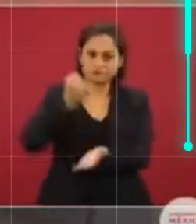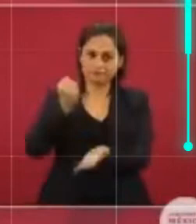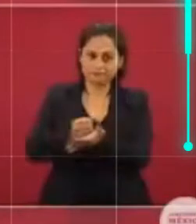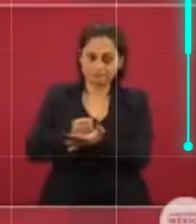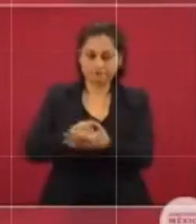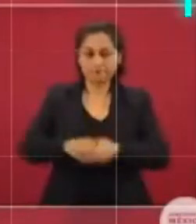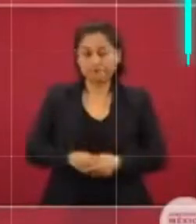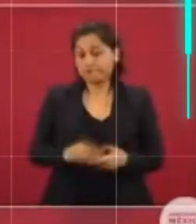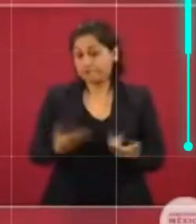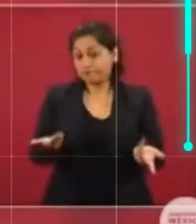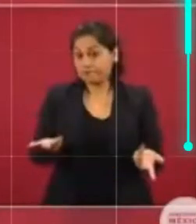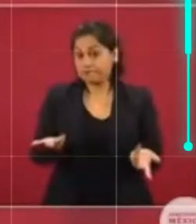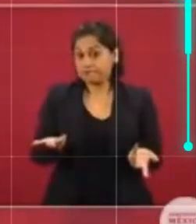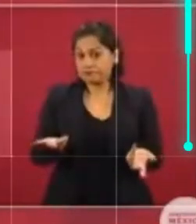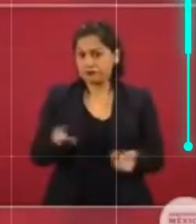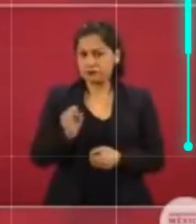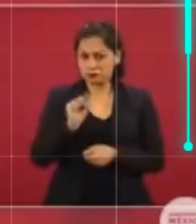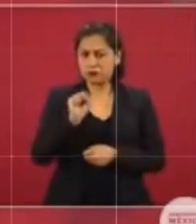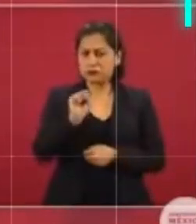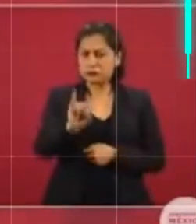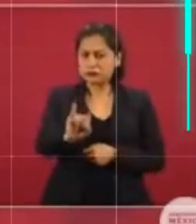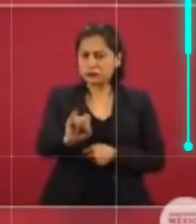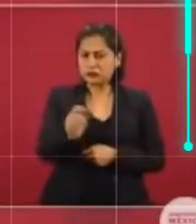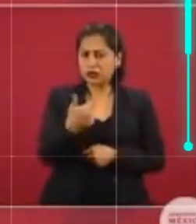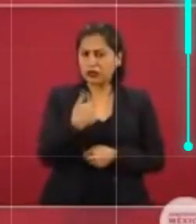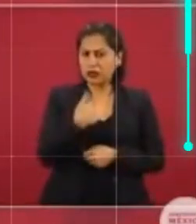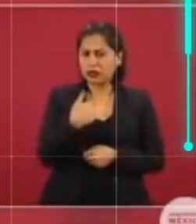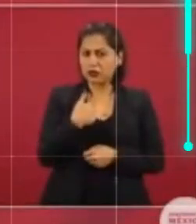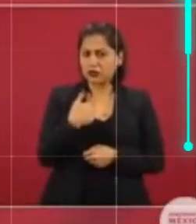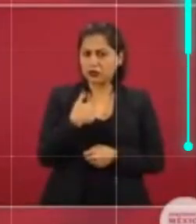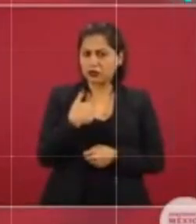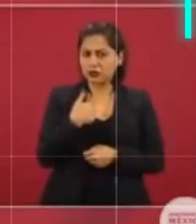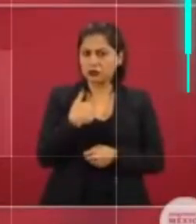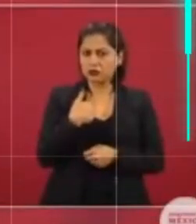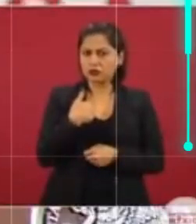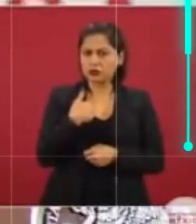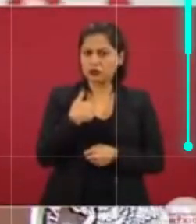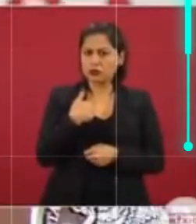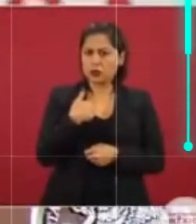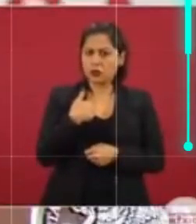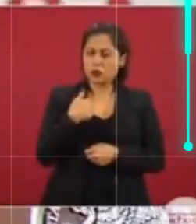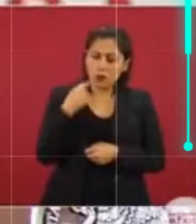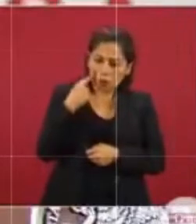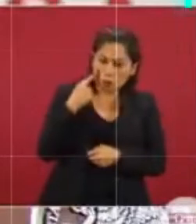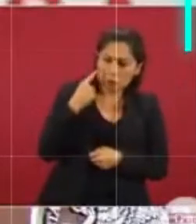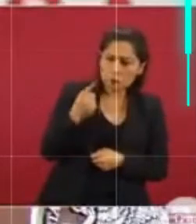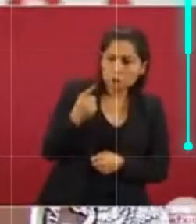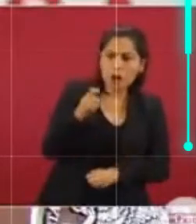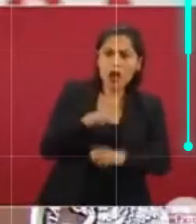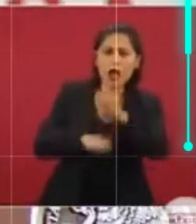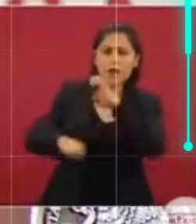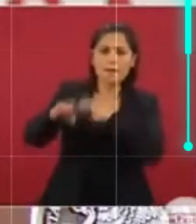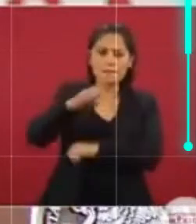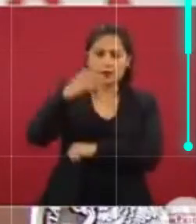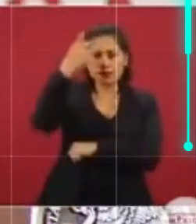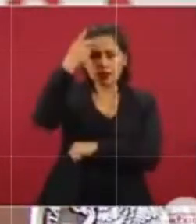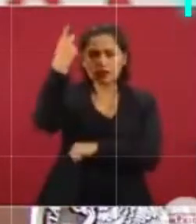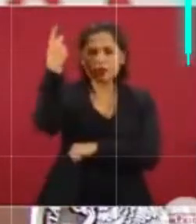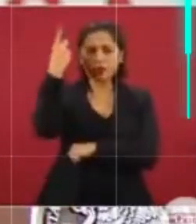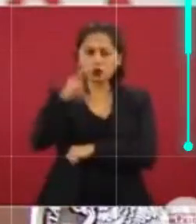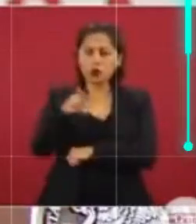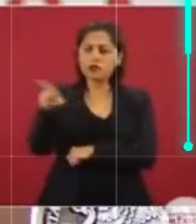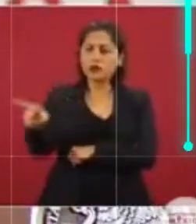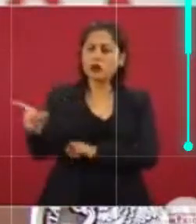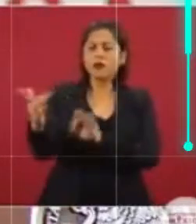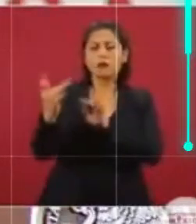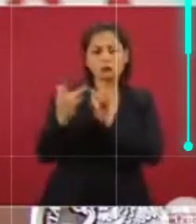Y sí me han visto representantes de los empresarios y les he comentado de que